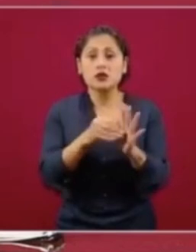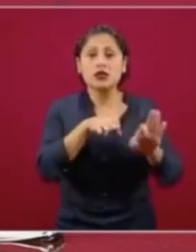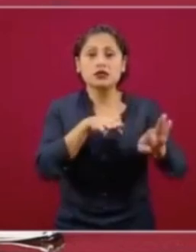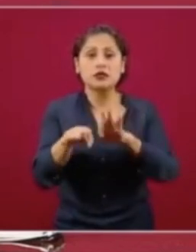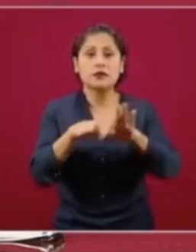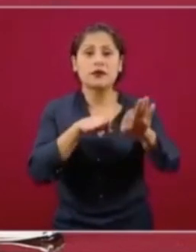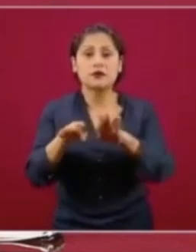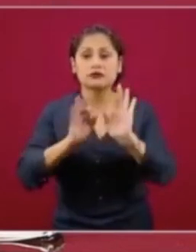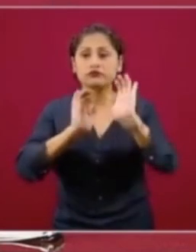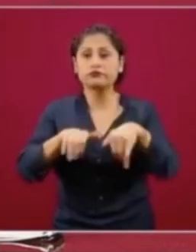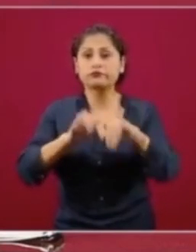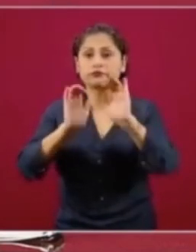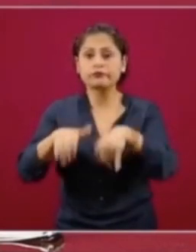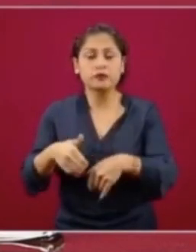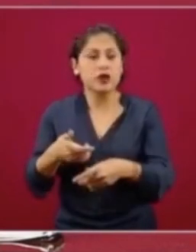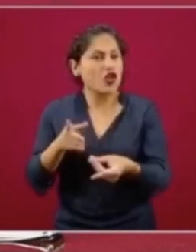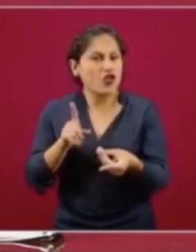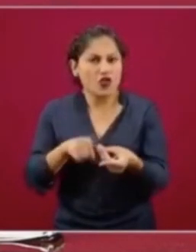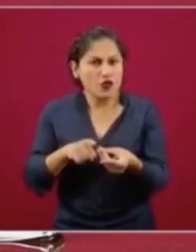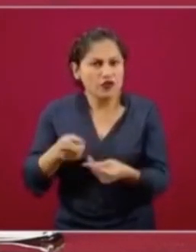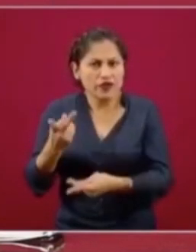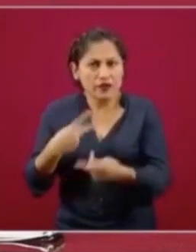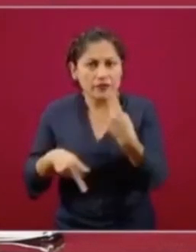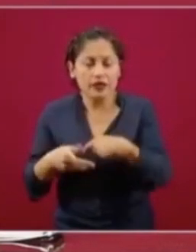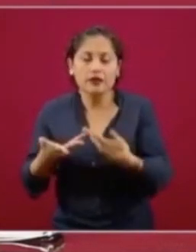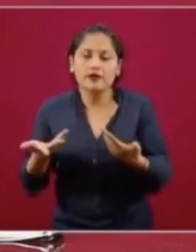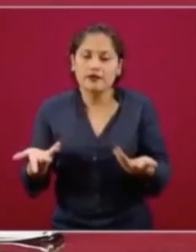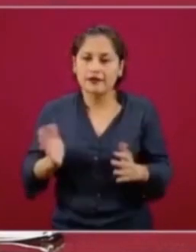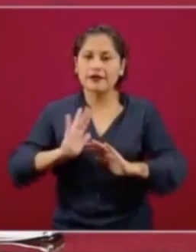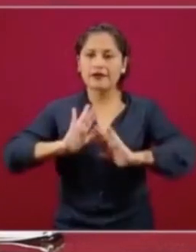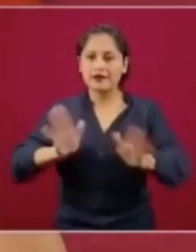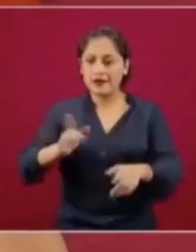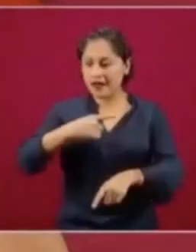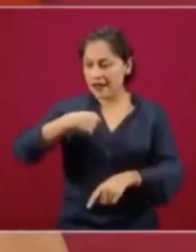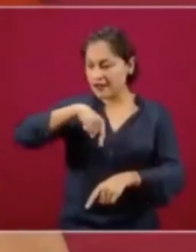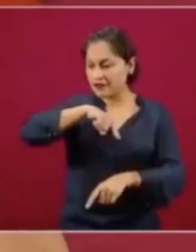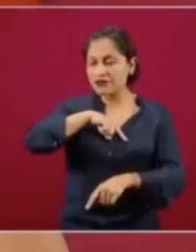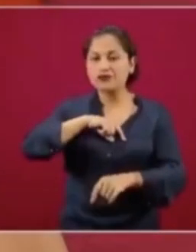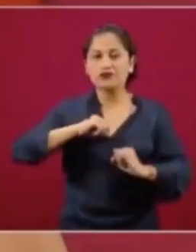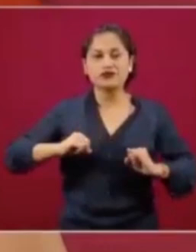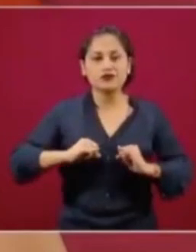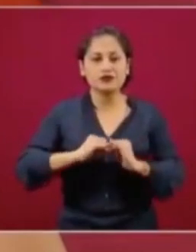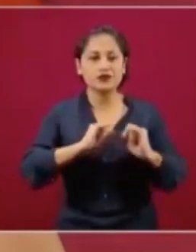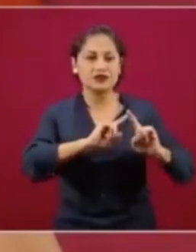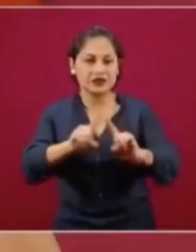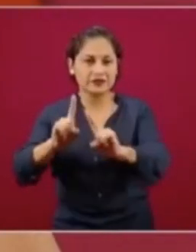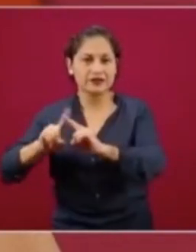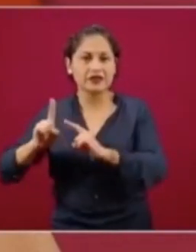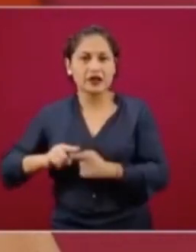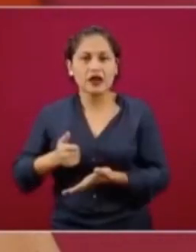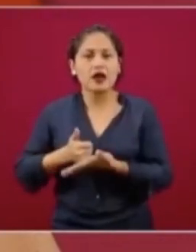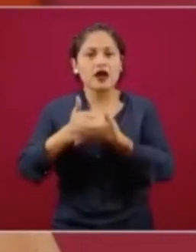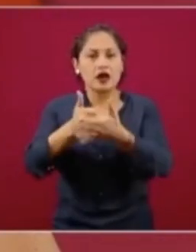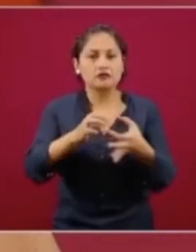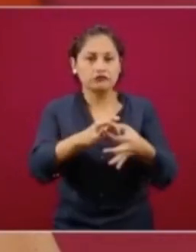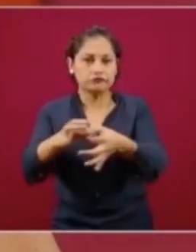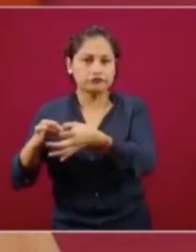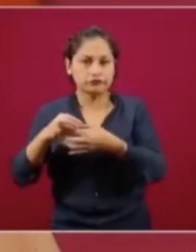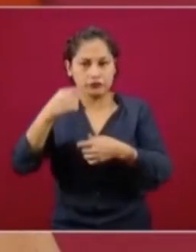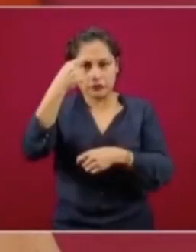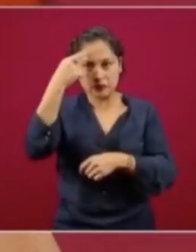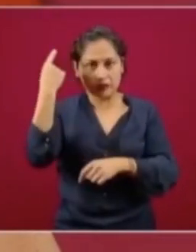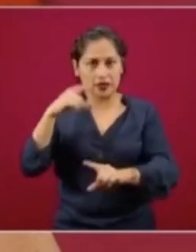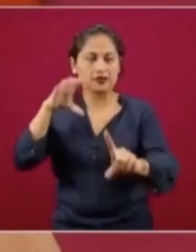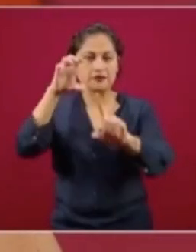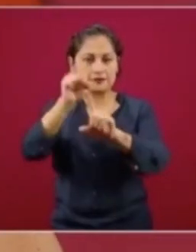Pues ya varias instituciones estamos coadyudando para que se logre. Ejemplo en el caso nuestro de la